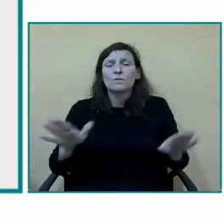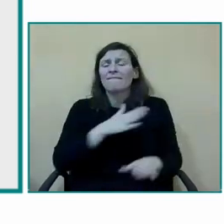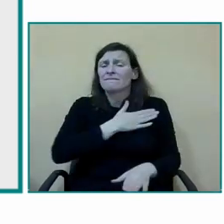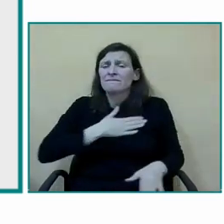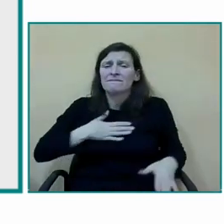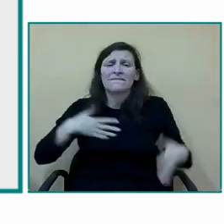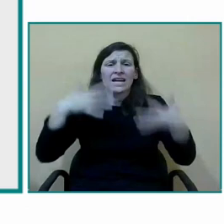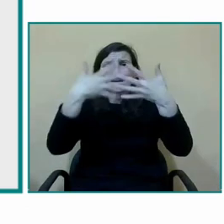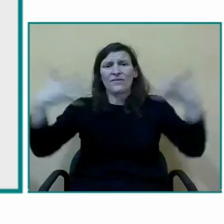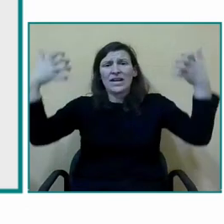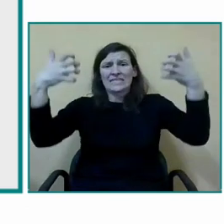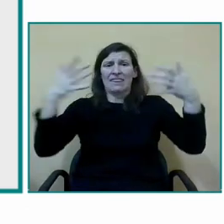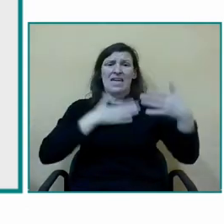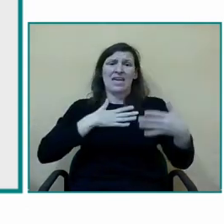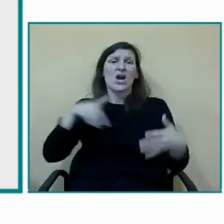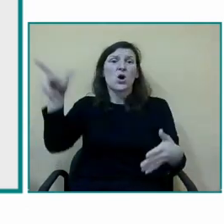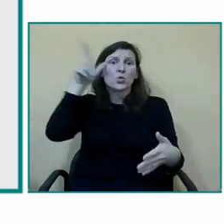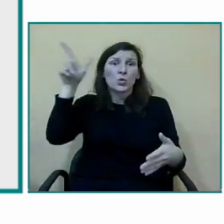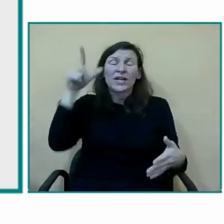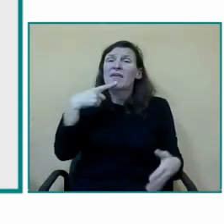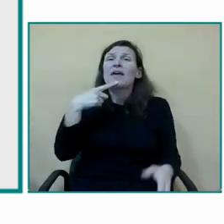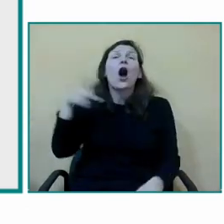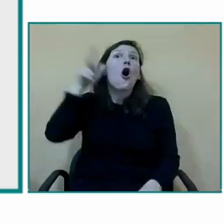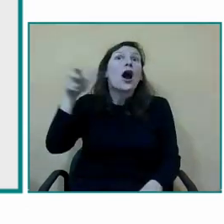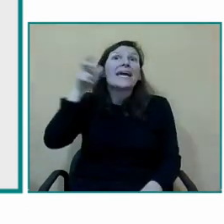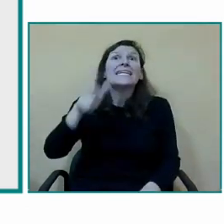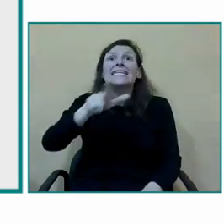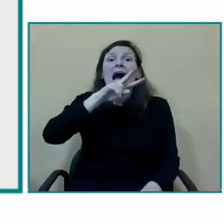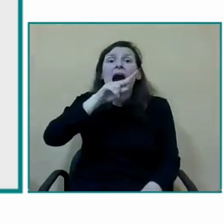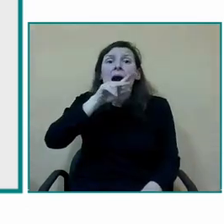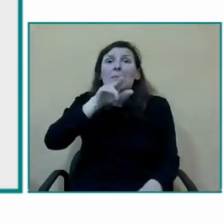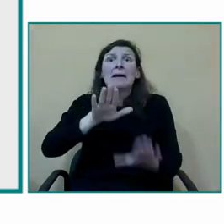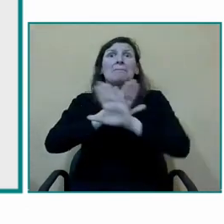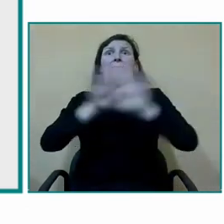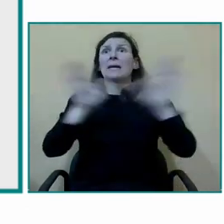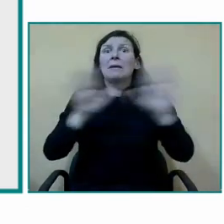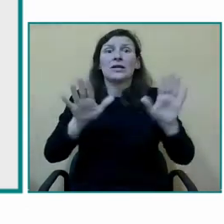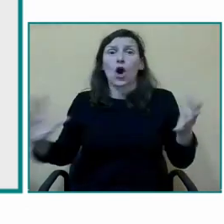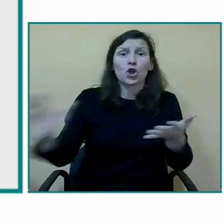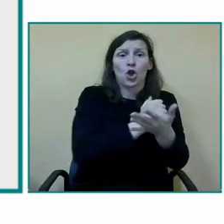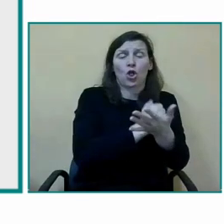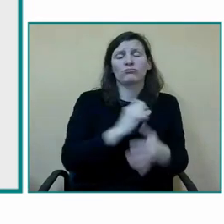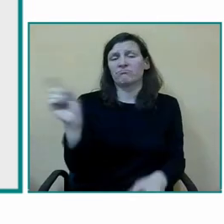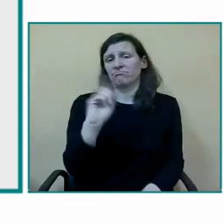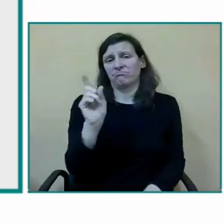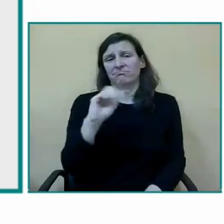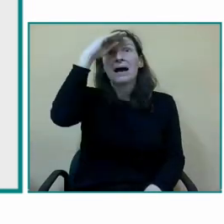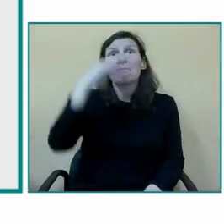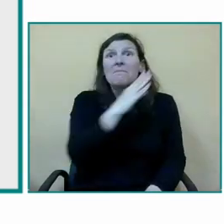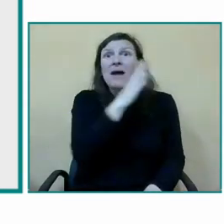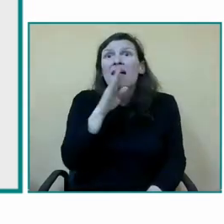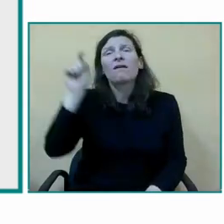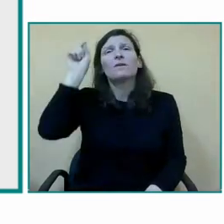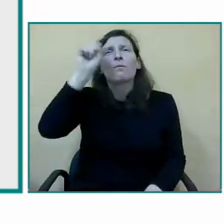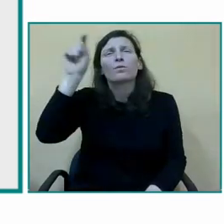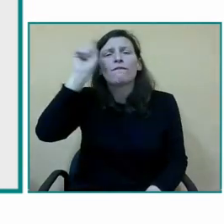dice oír y hablar no lo es todo padres y profesores estamos a veces tan preocupados por estos aspectos que se nos ayuda